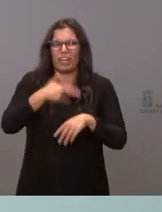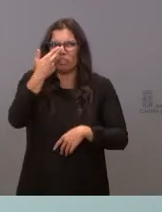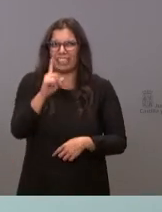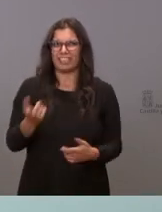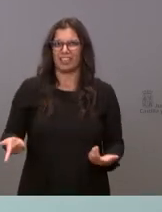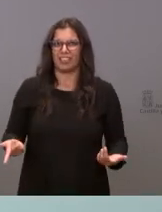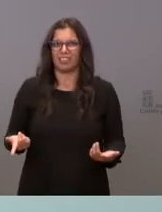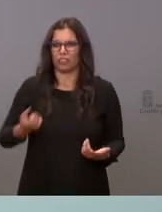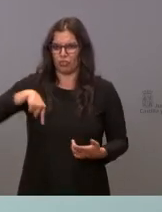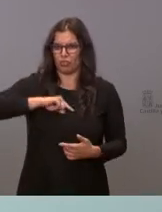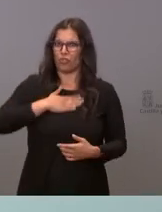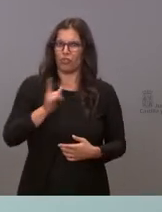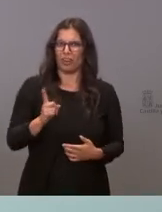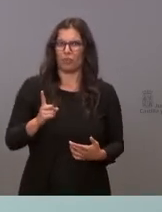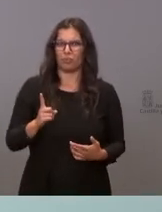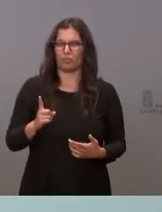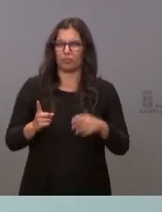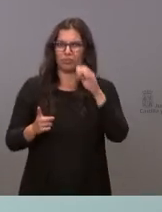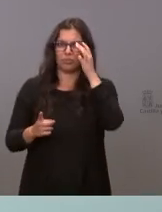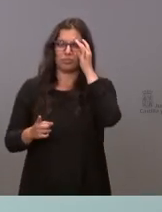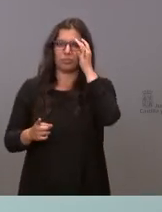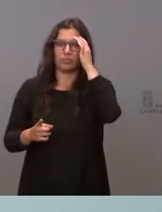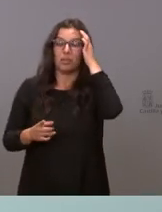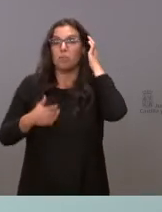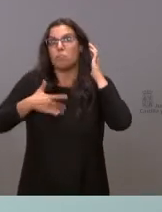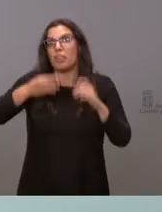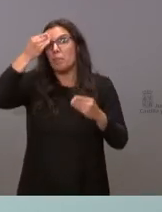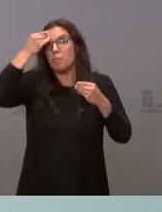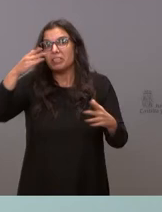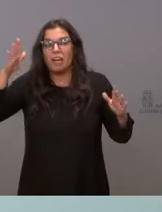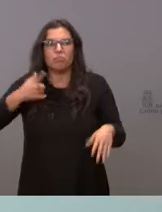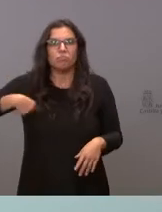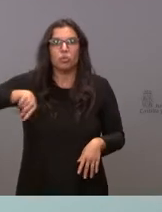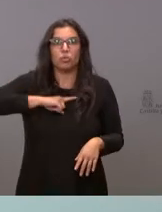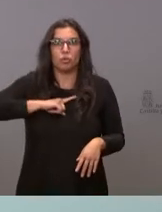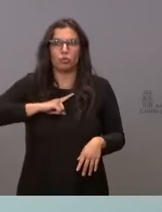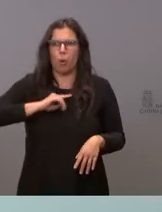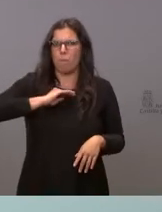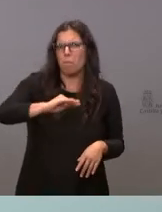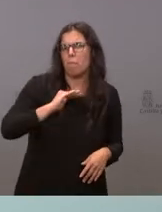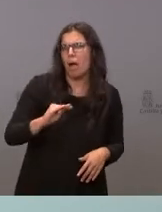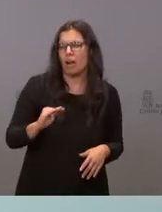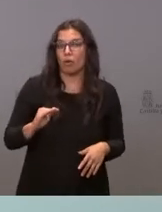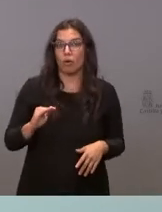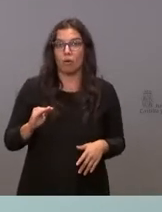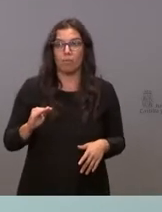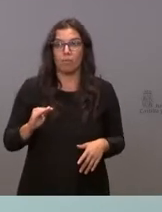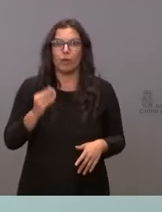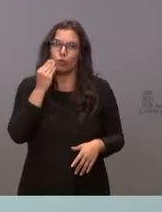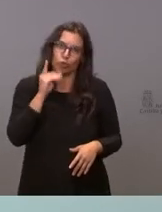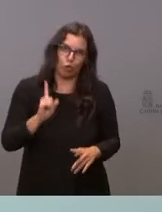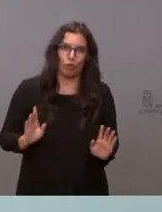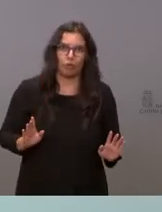Es que, ¿podrían pensar de nosotros que somos malvados, pero imbéciles?